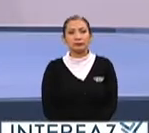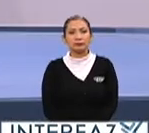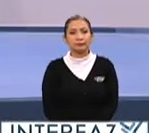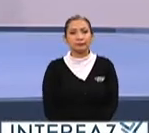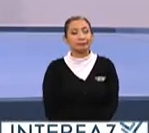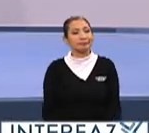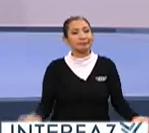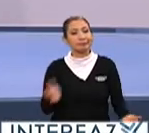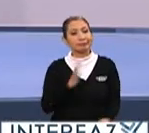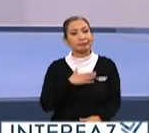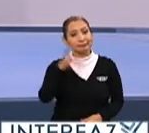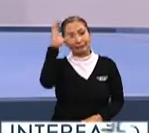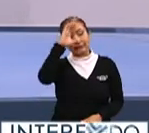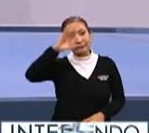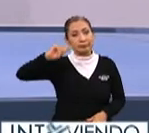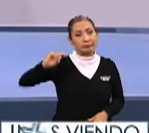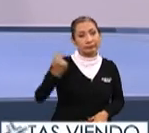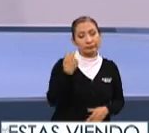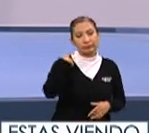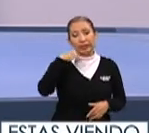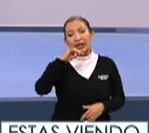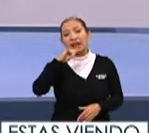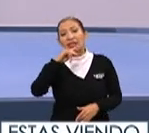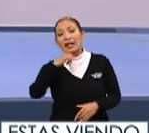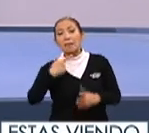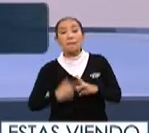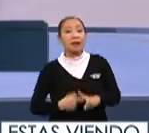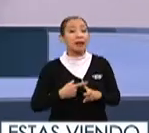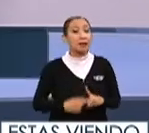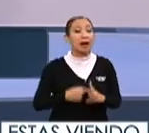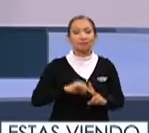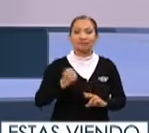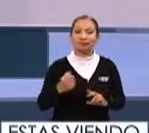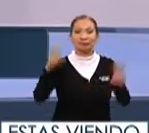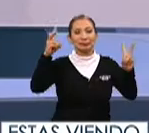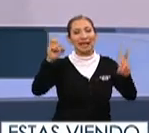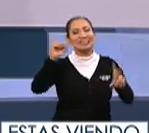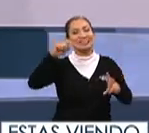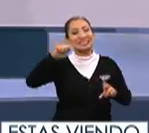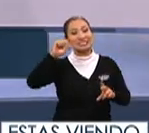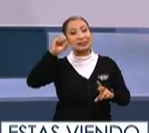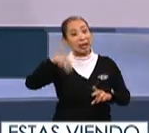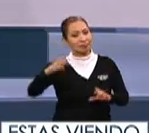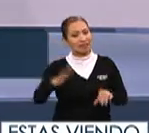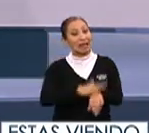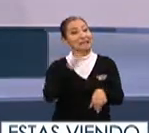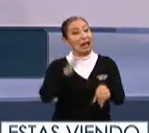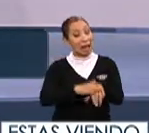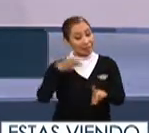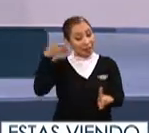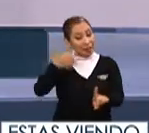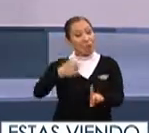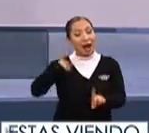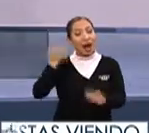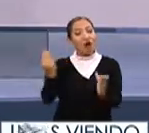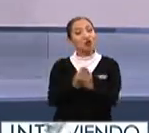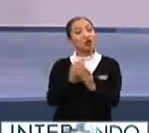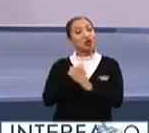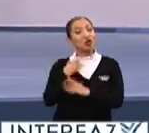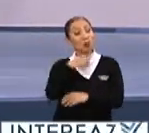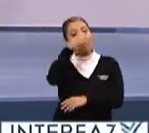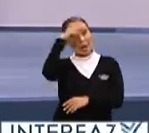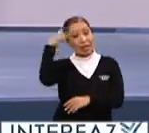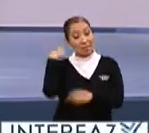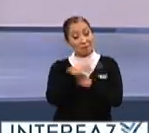y bueno la ciencia tecnología ingeniería y matemáticas las famosas STEM son una excelente opción para los cursos de verano